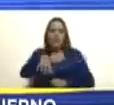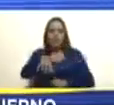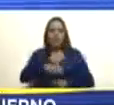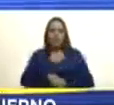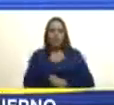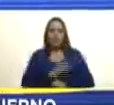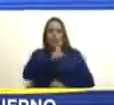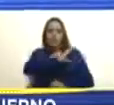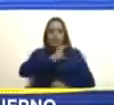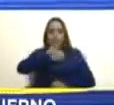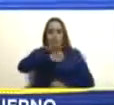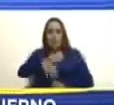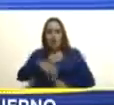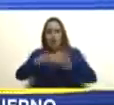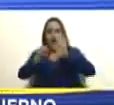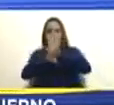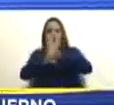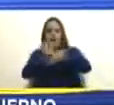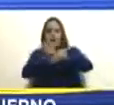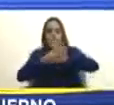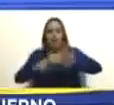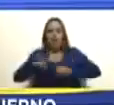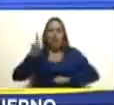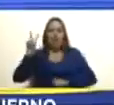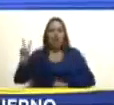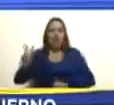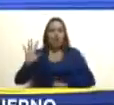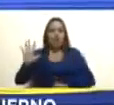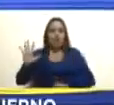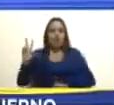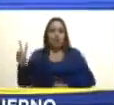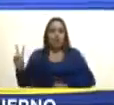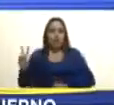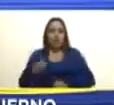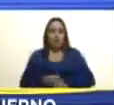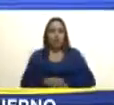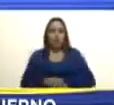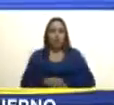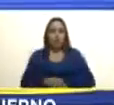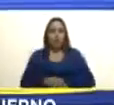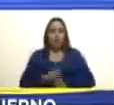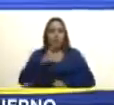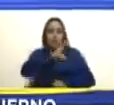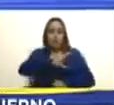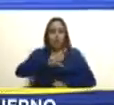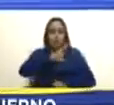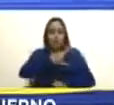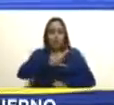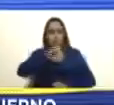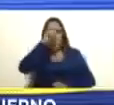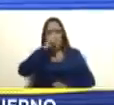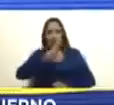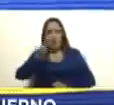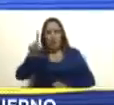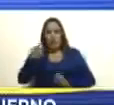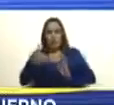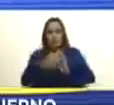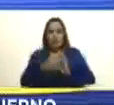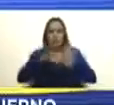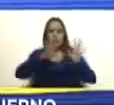artículo 252 de la constitución de 1999